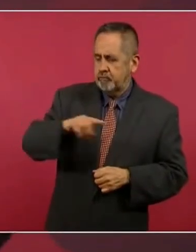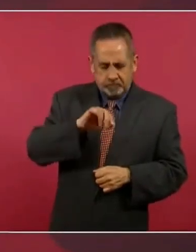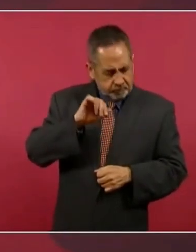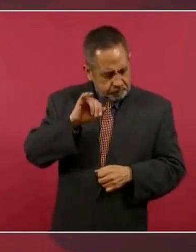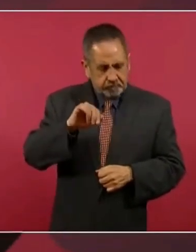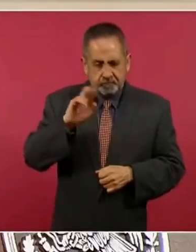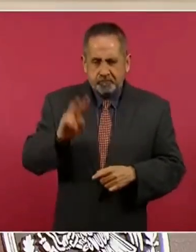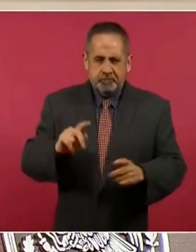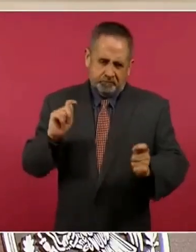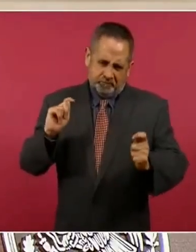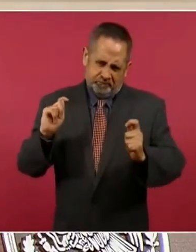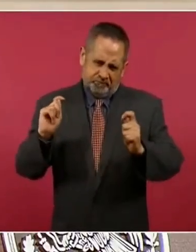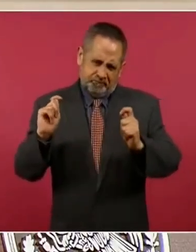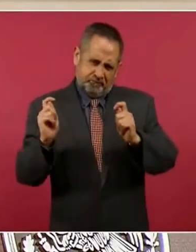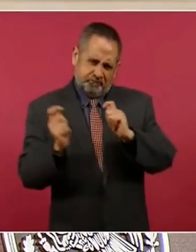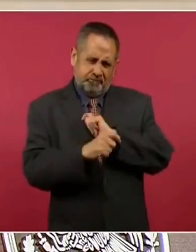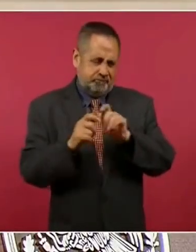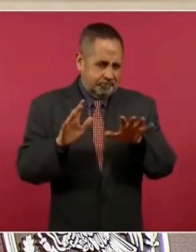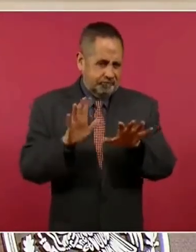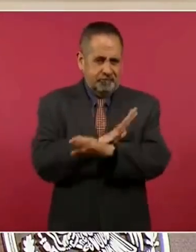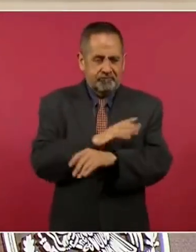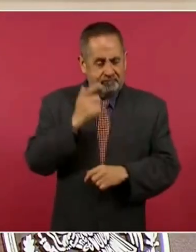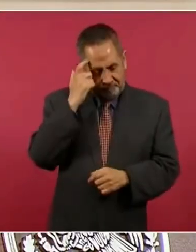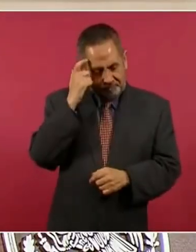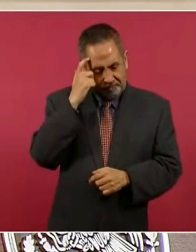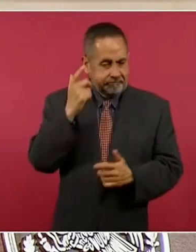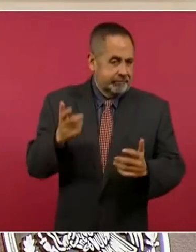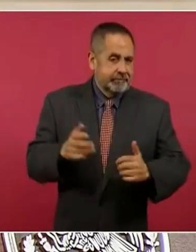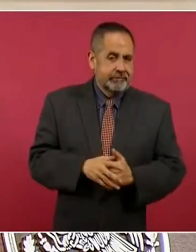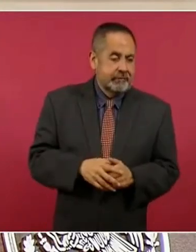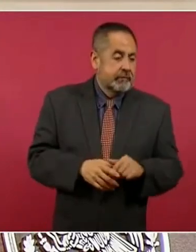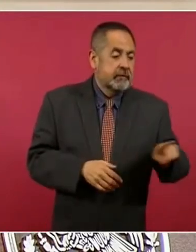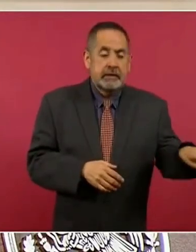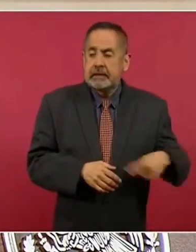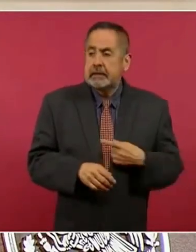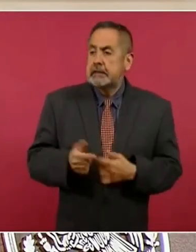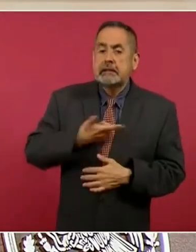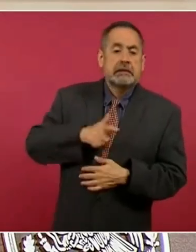no les gusta.